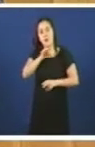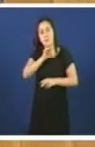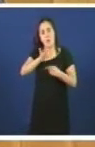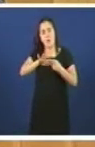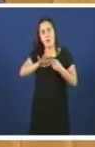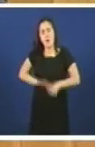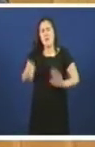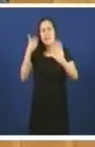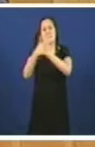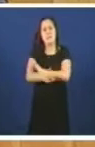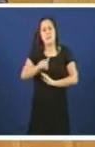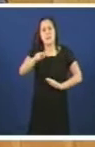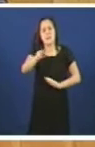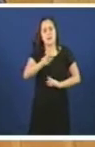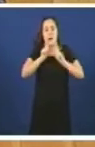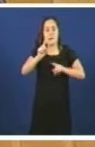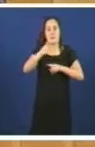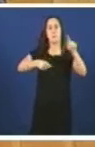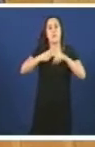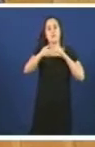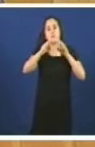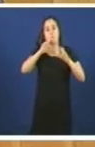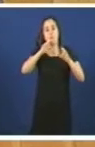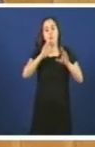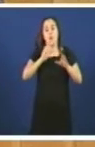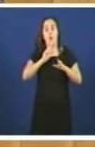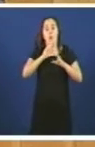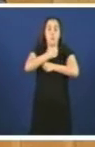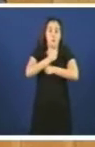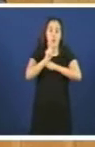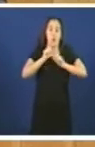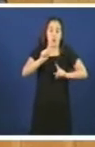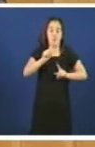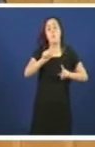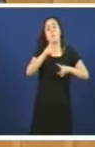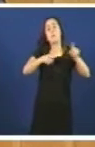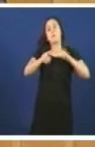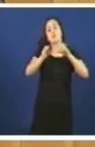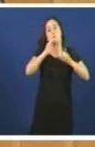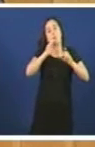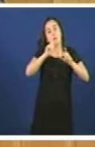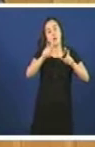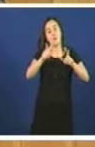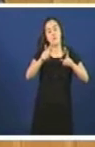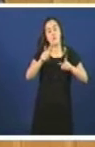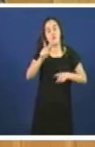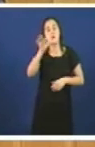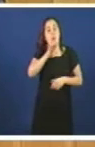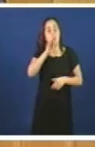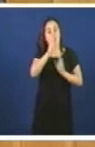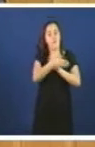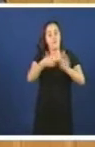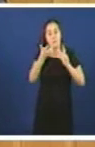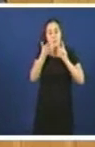No caso dos medios de comunicación afogaron e asfixiaron economicamente os medios de comunicación en galego provocando un ermo. Neste momento non hai na